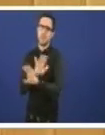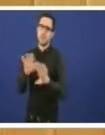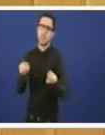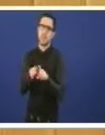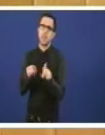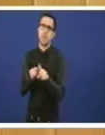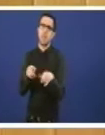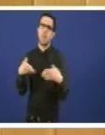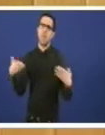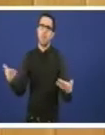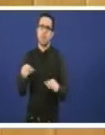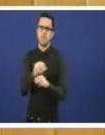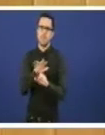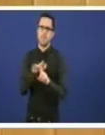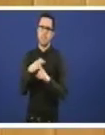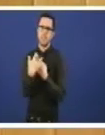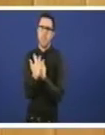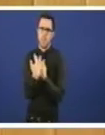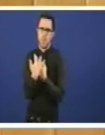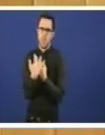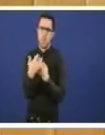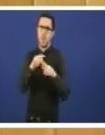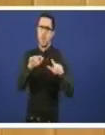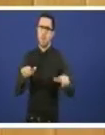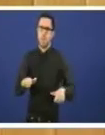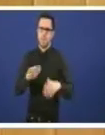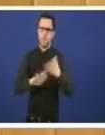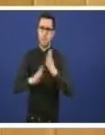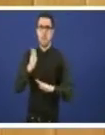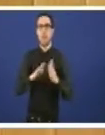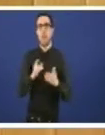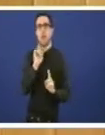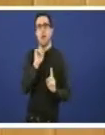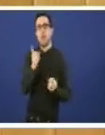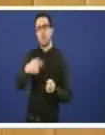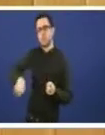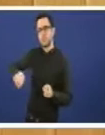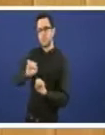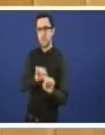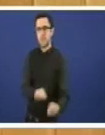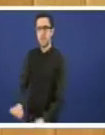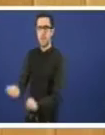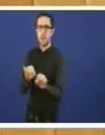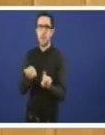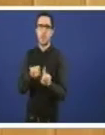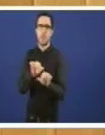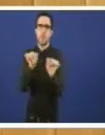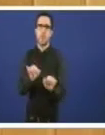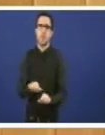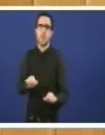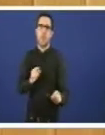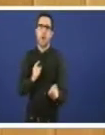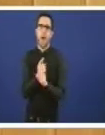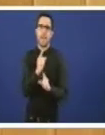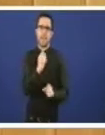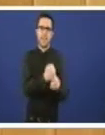desta planta incineradora Primeiro se siguen defendendo un modelo antieconómico antiecolóxico e